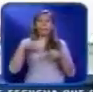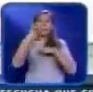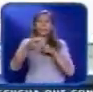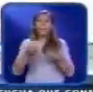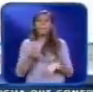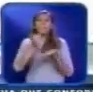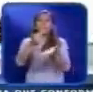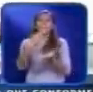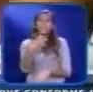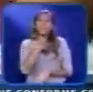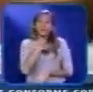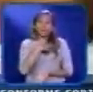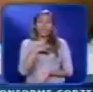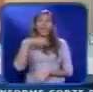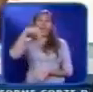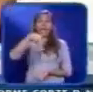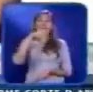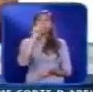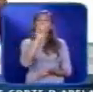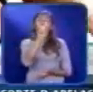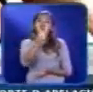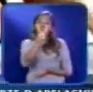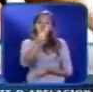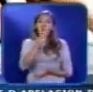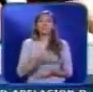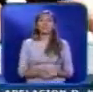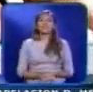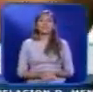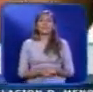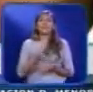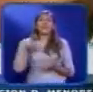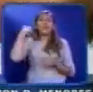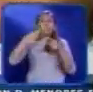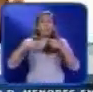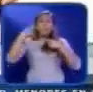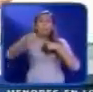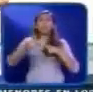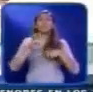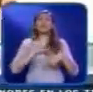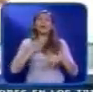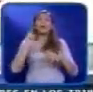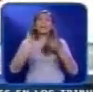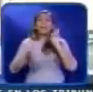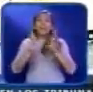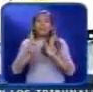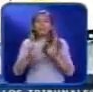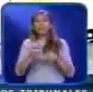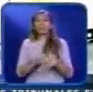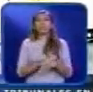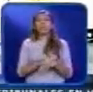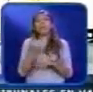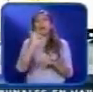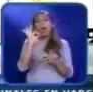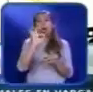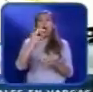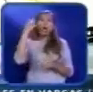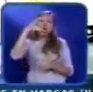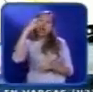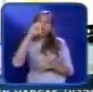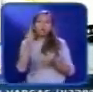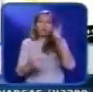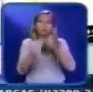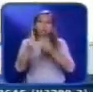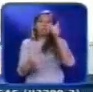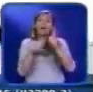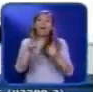que se realizará por primera vez entre Los Ángeles, California y Bogotá, Colombia El intérprete aseguró sentirse muy contento por esta